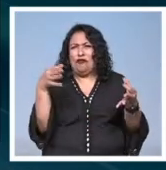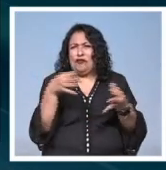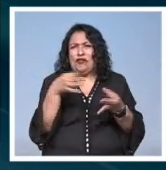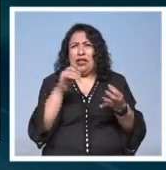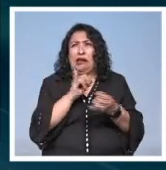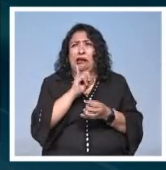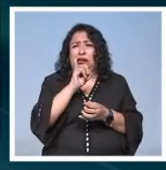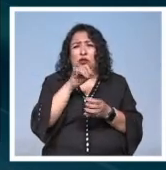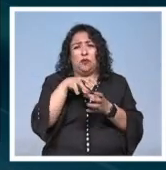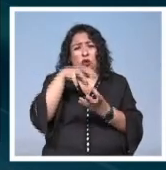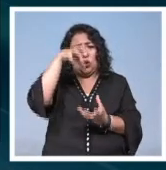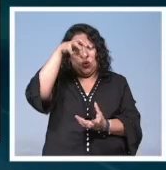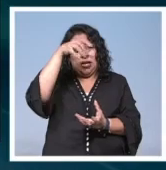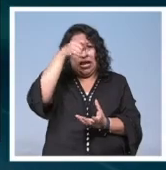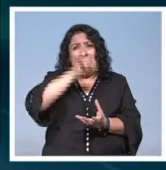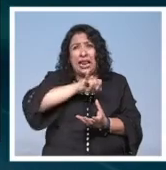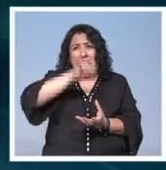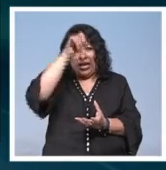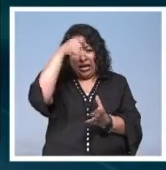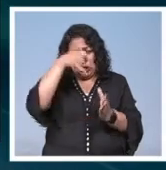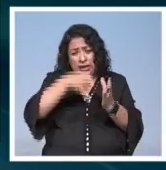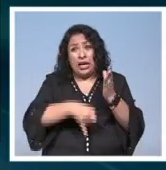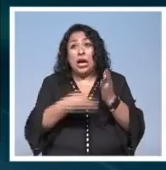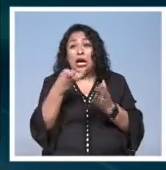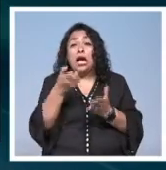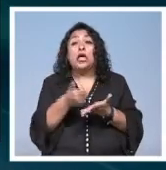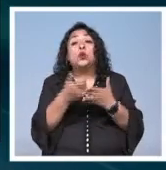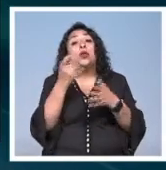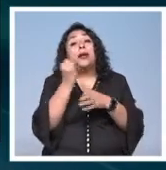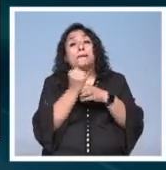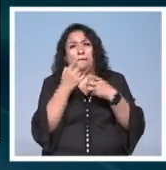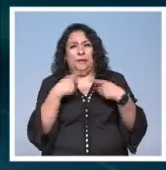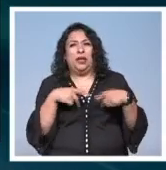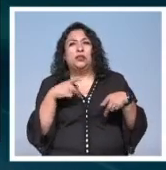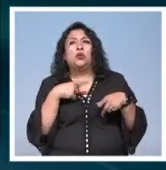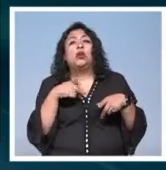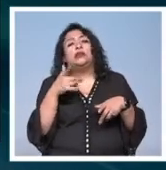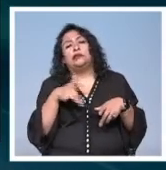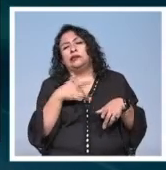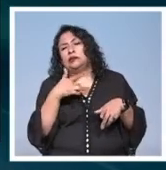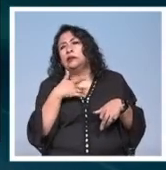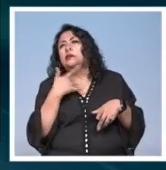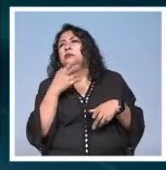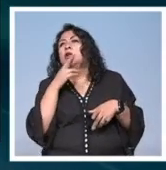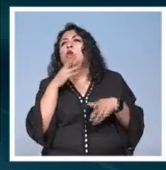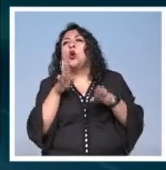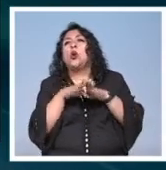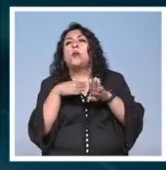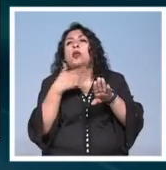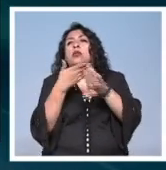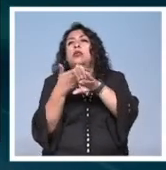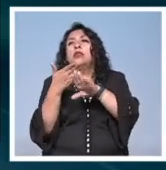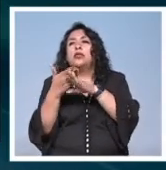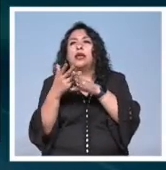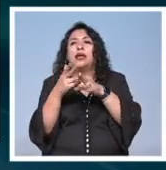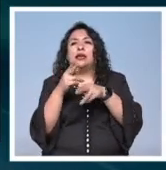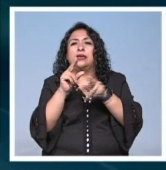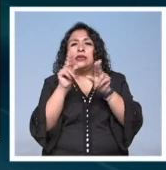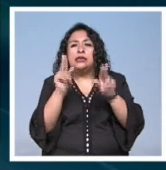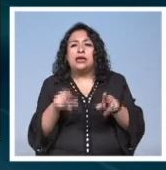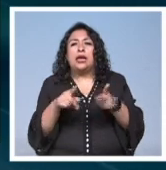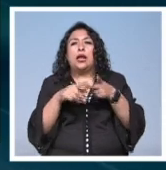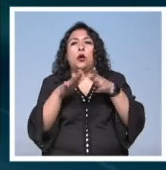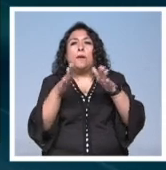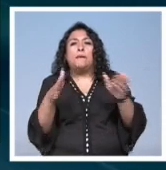remotas del planeta este instrumento permitirá a los investigadores predecir mejor cómo serán afectados el hielo los